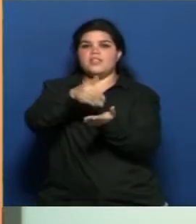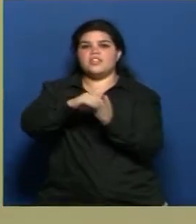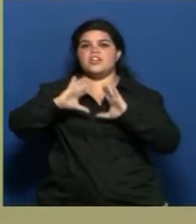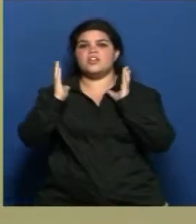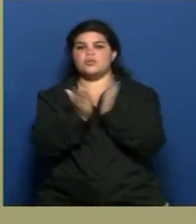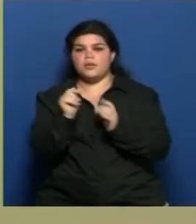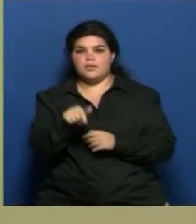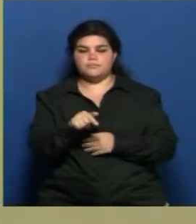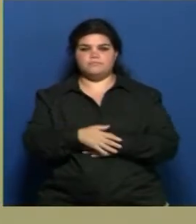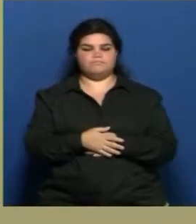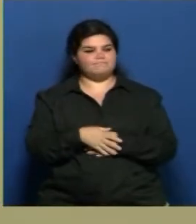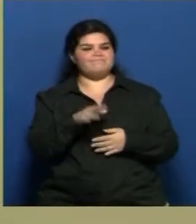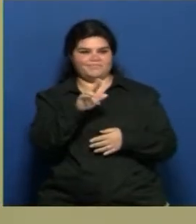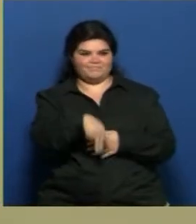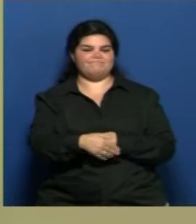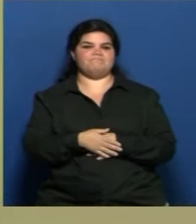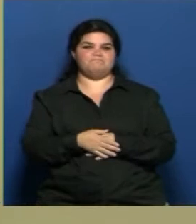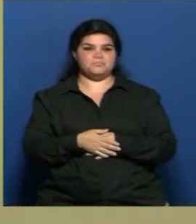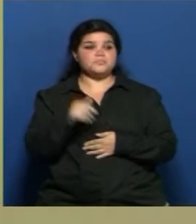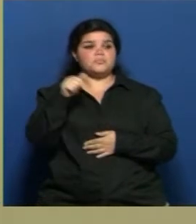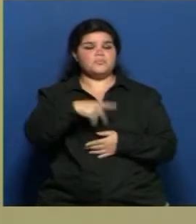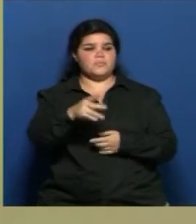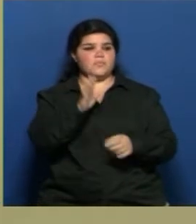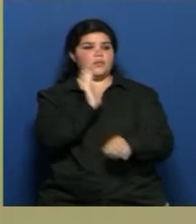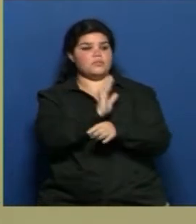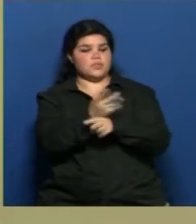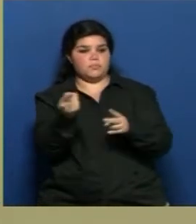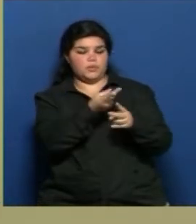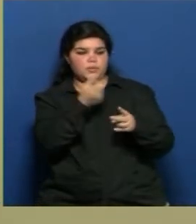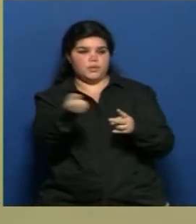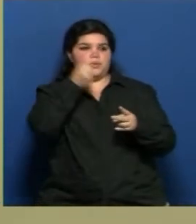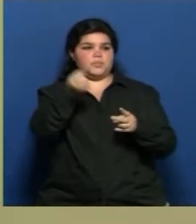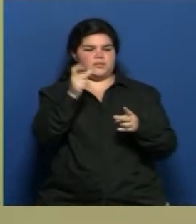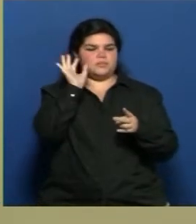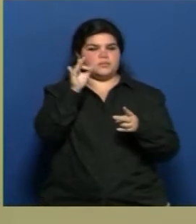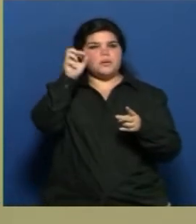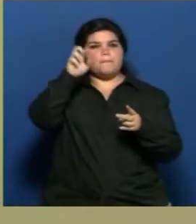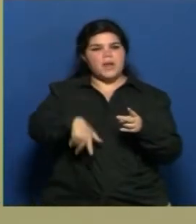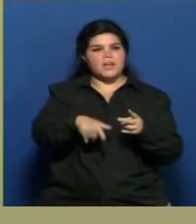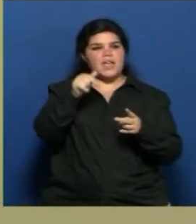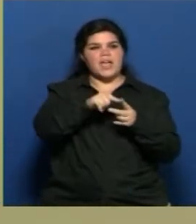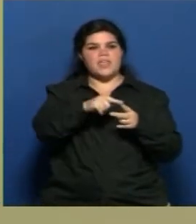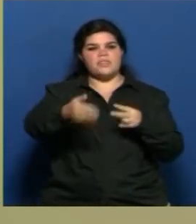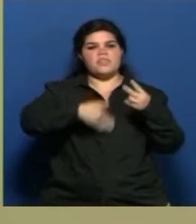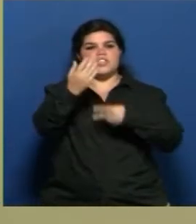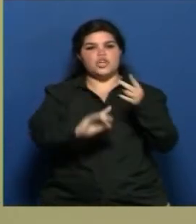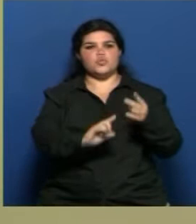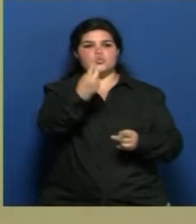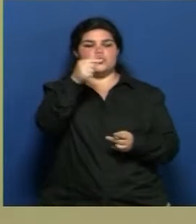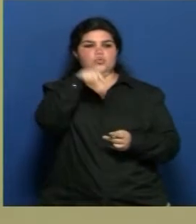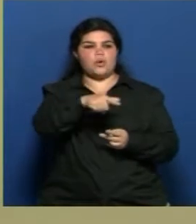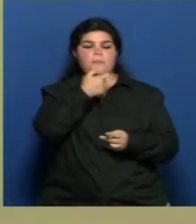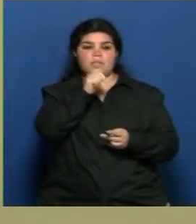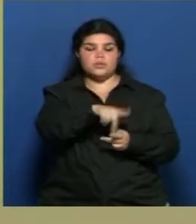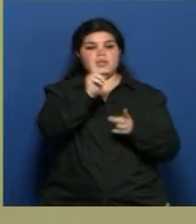tal cual. Podemos profundizar sobre dos conceptos. Sé que el plan habla mucho del desarrollo sustentable de la provincia de Mendoza y también de la